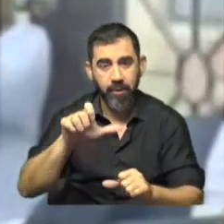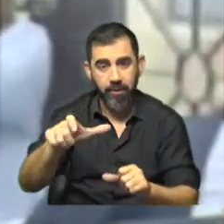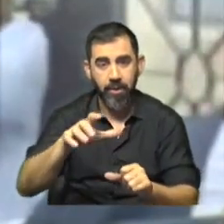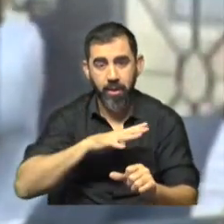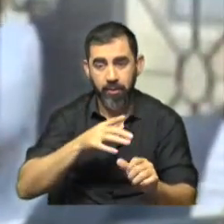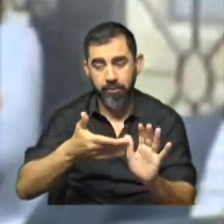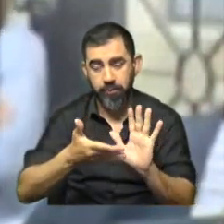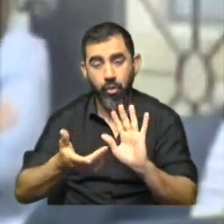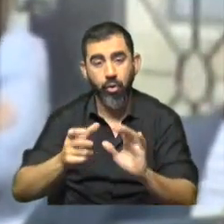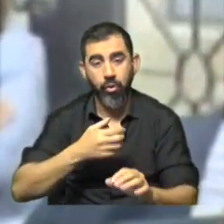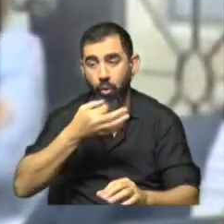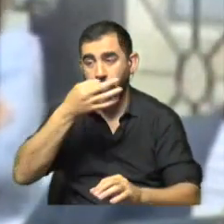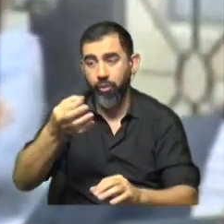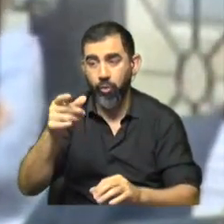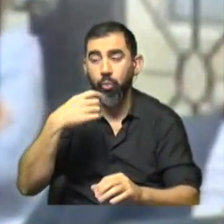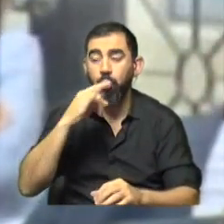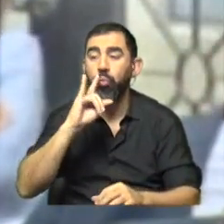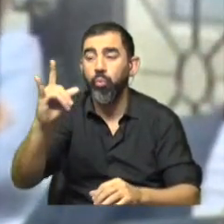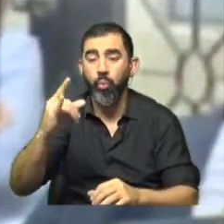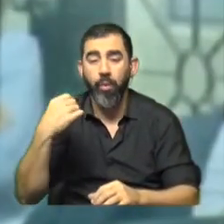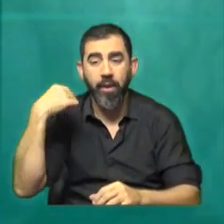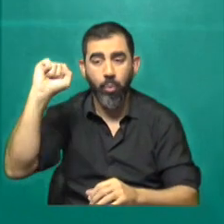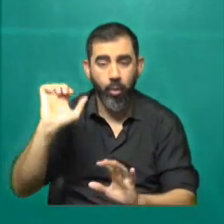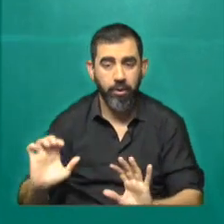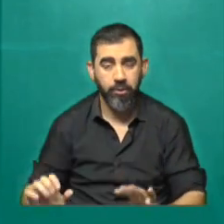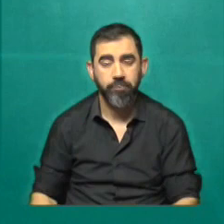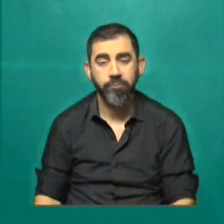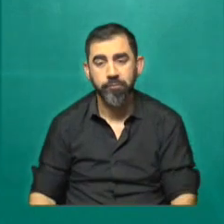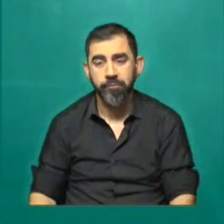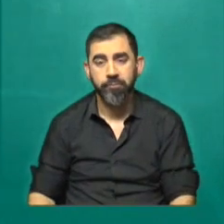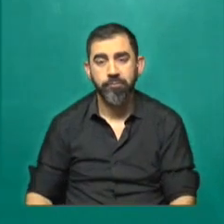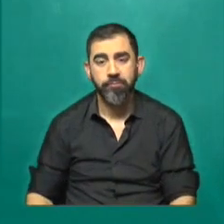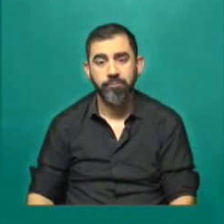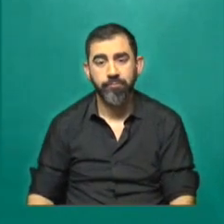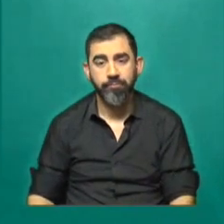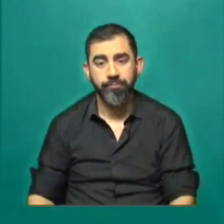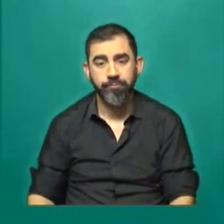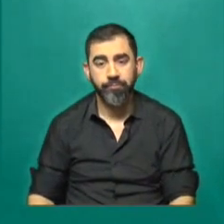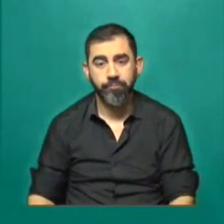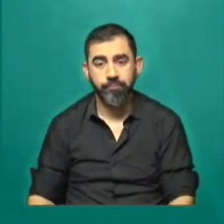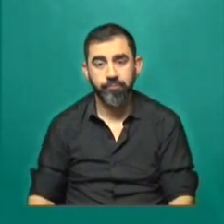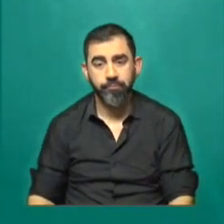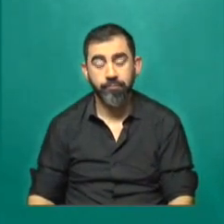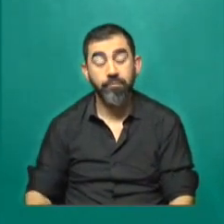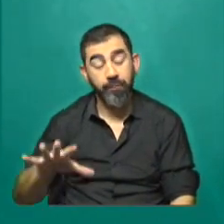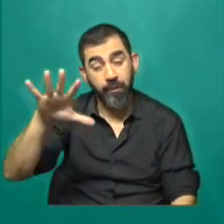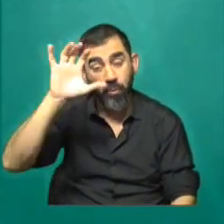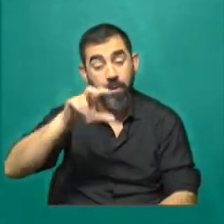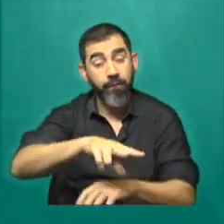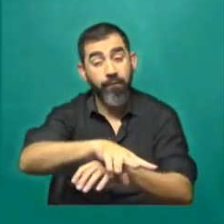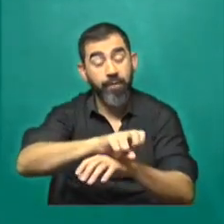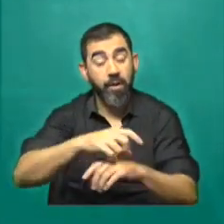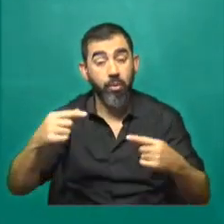relaciones, sus confesiones, ellos son los delincuentes. Bueno, y a propósito de este tema, hay que recordar que la Fiscalía de